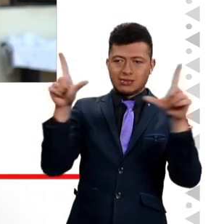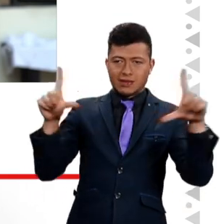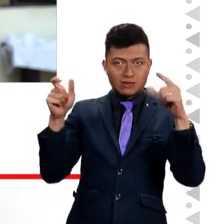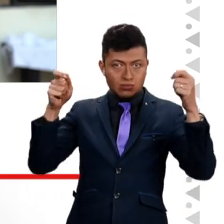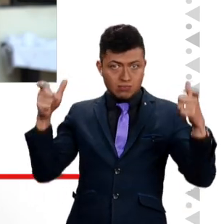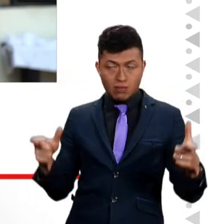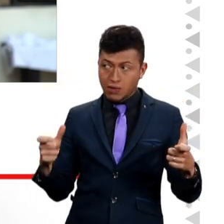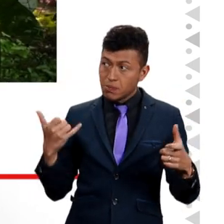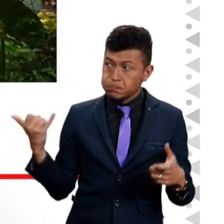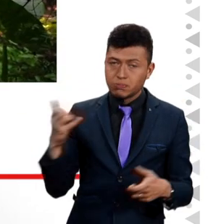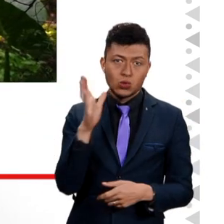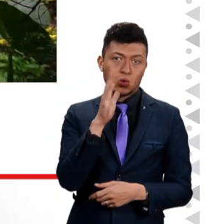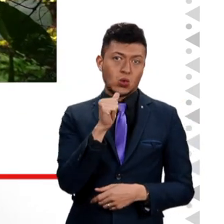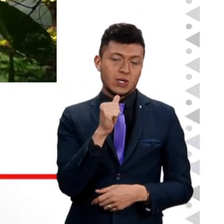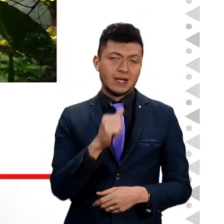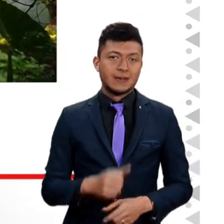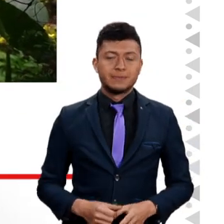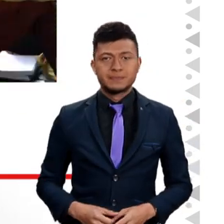televisión pública no existiría.